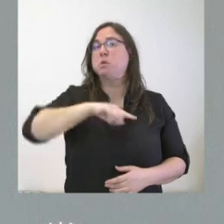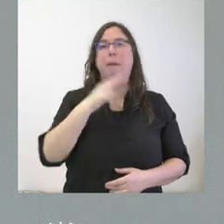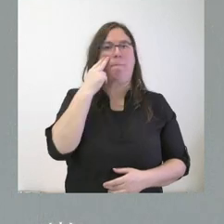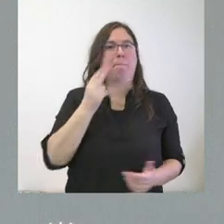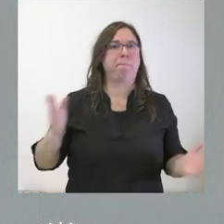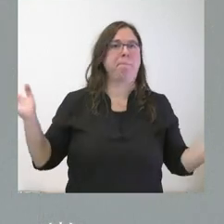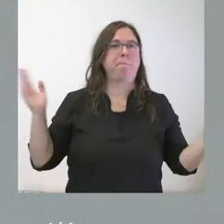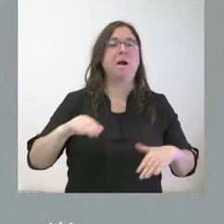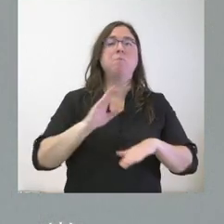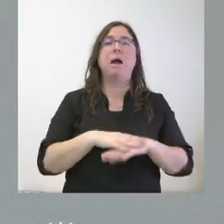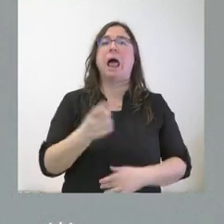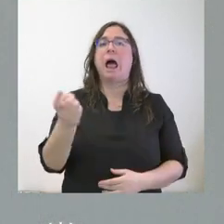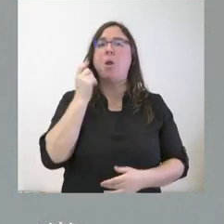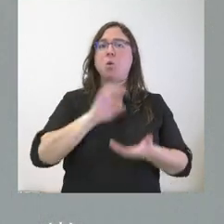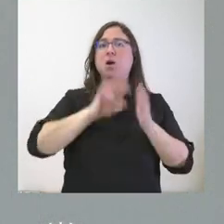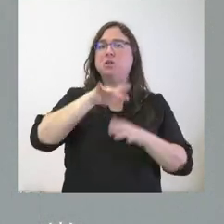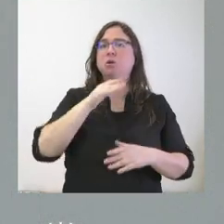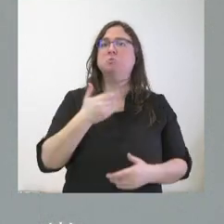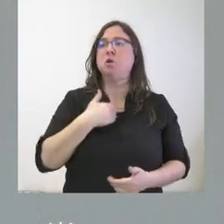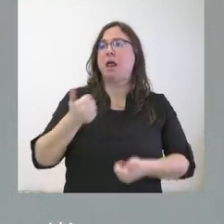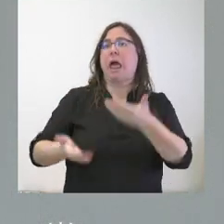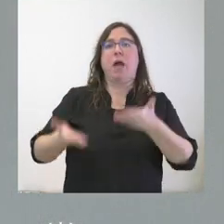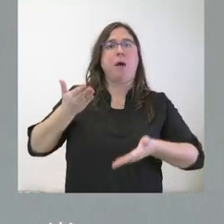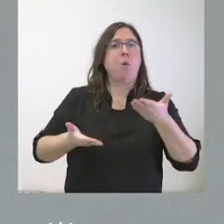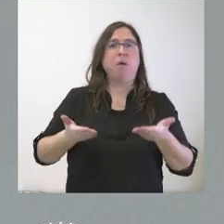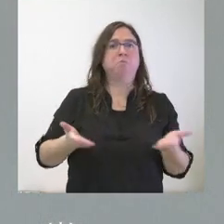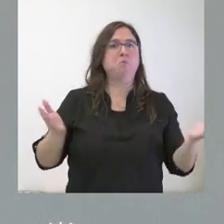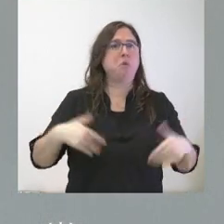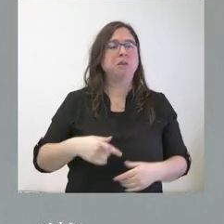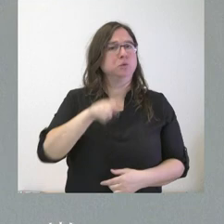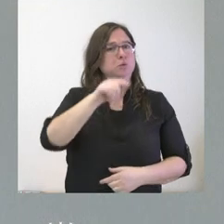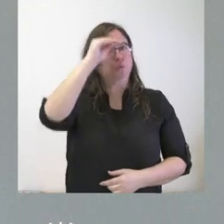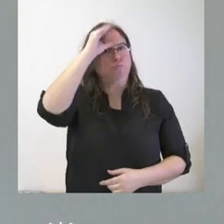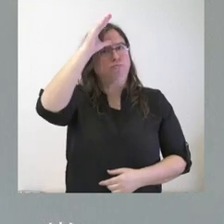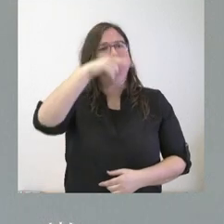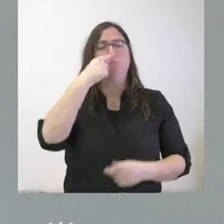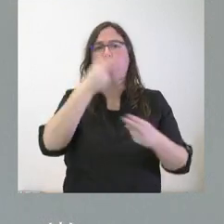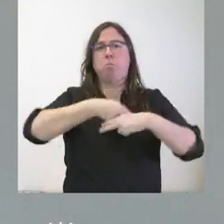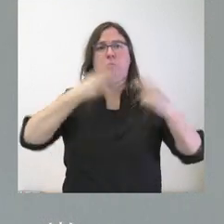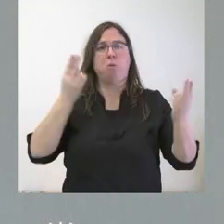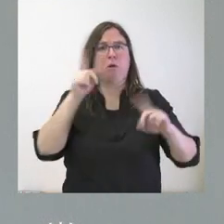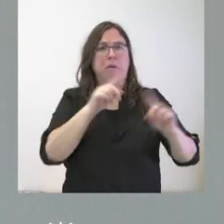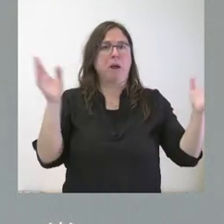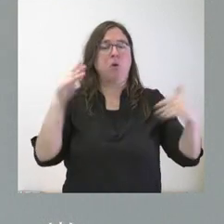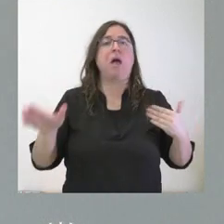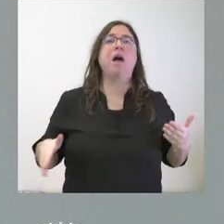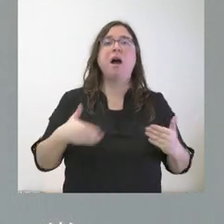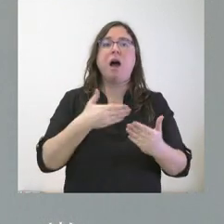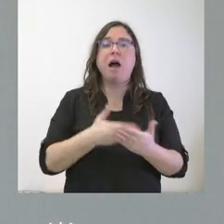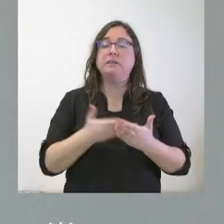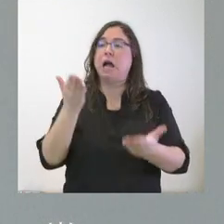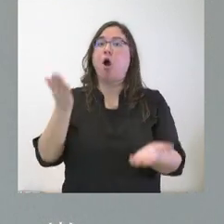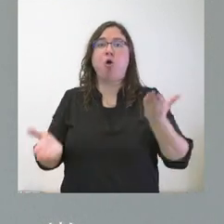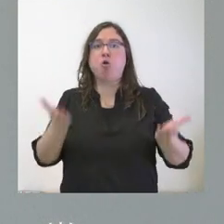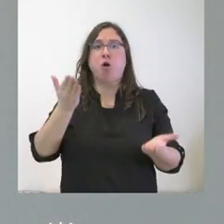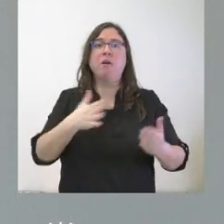a que los alumnos de Castilla y León sean evaluados, que sus conocimientos sean públicos e incluso que sus conocimientos sean comparados